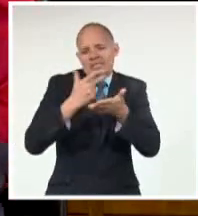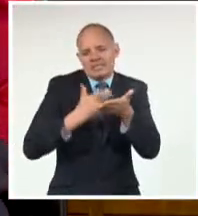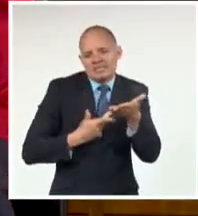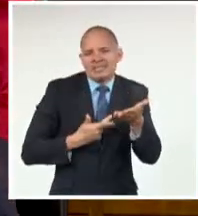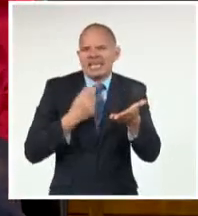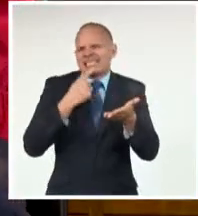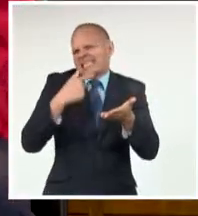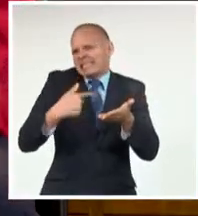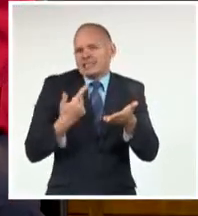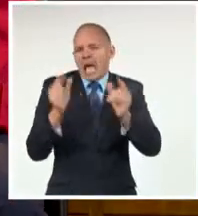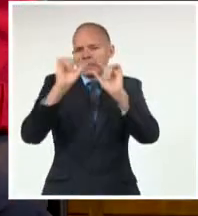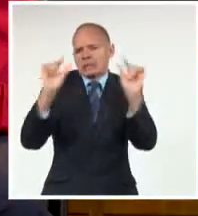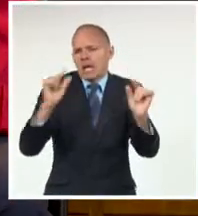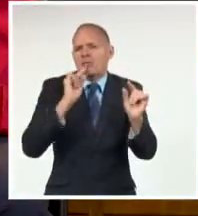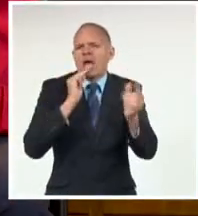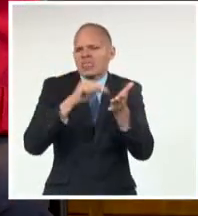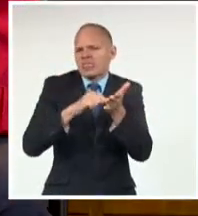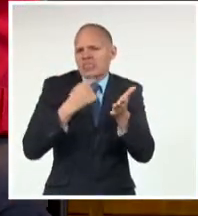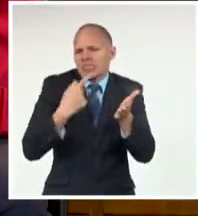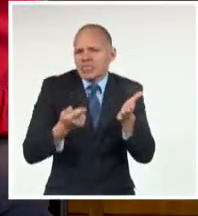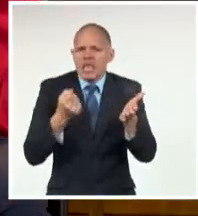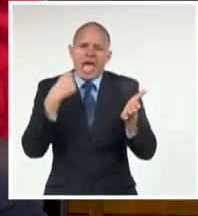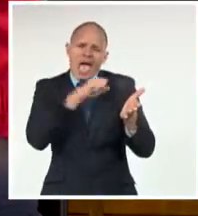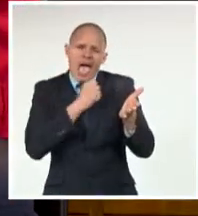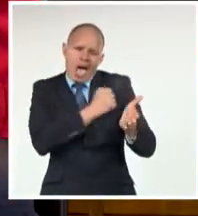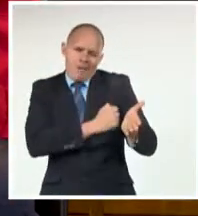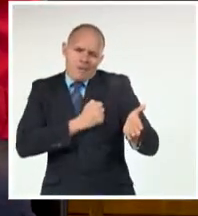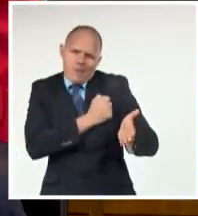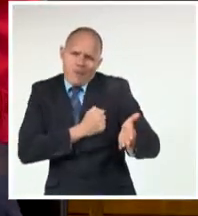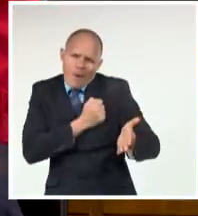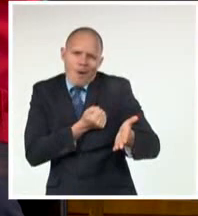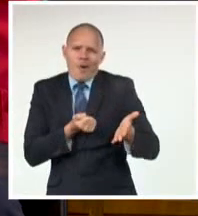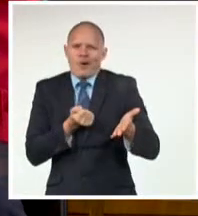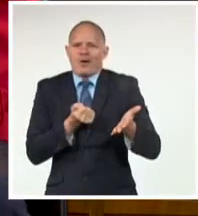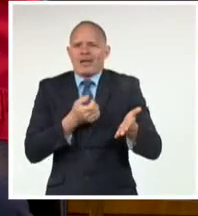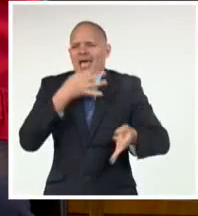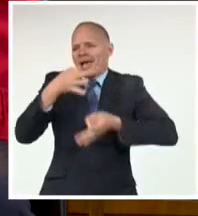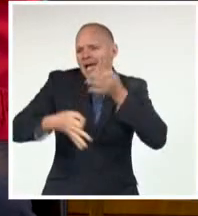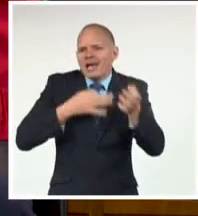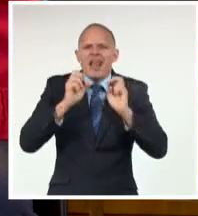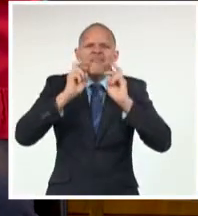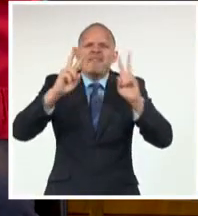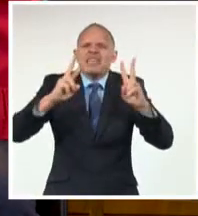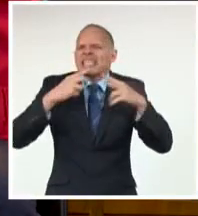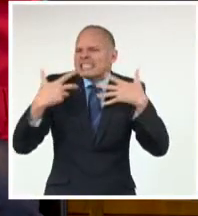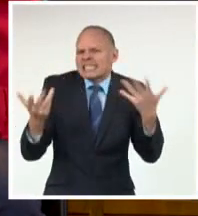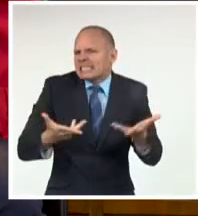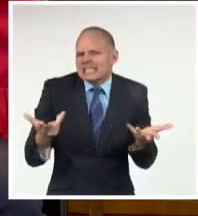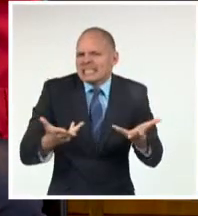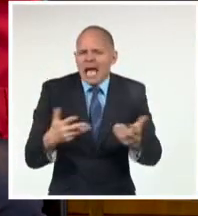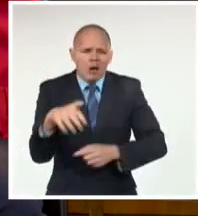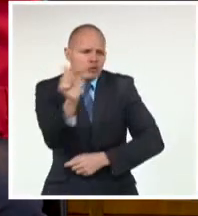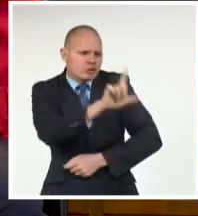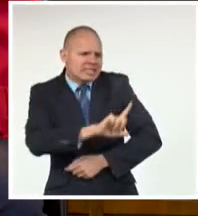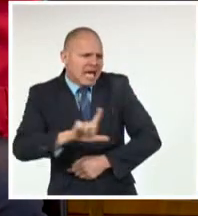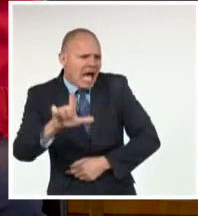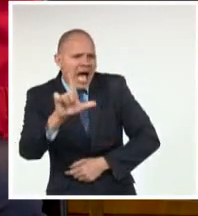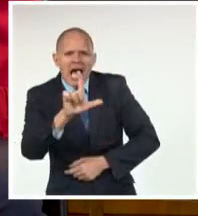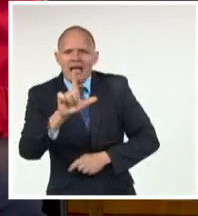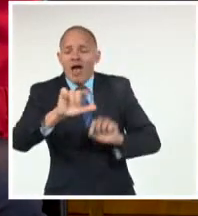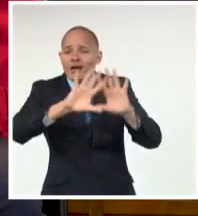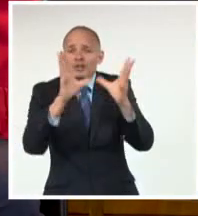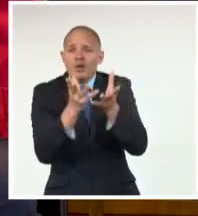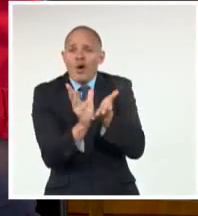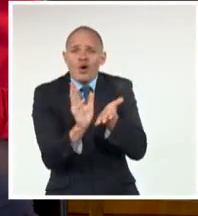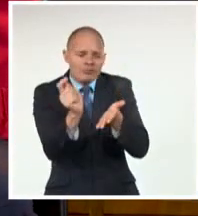Los textos Narrativos De las cosas Que sucedían Y creo